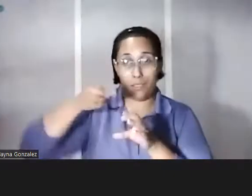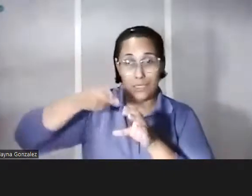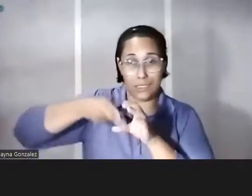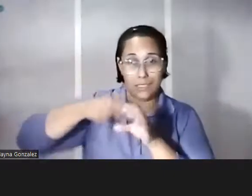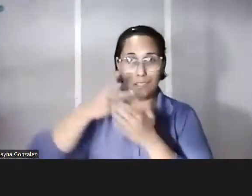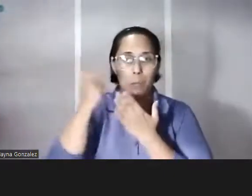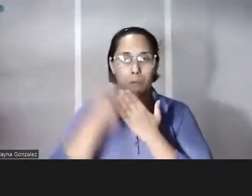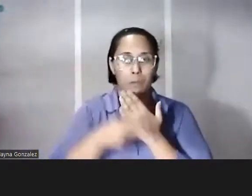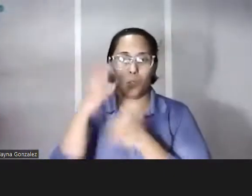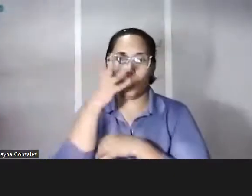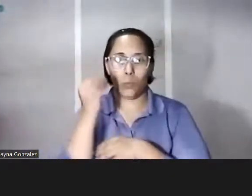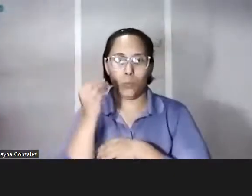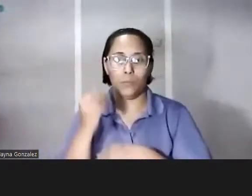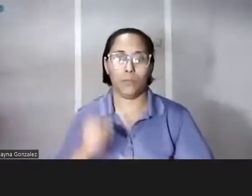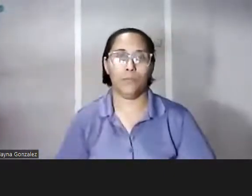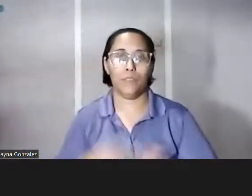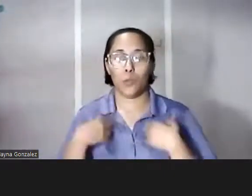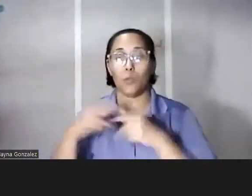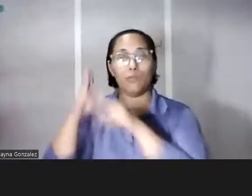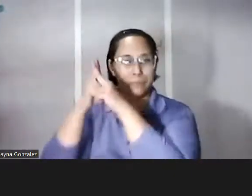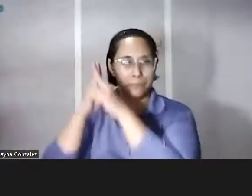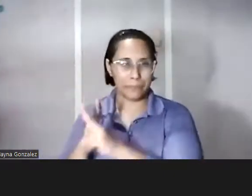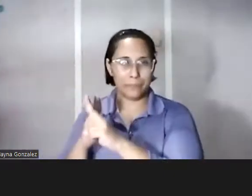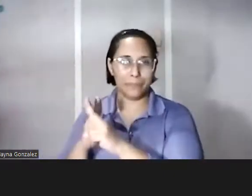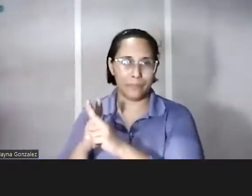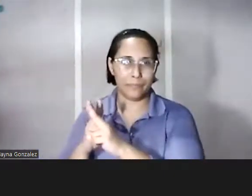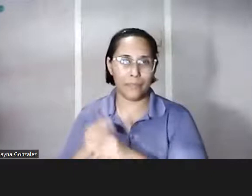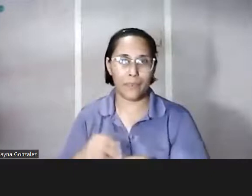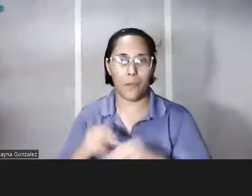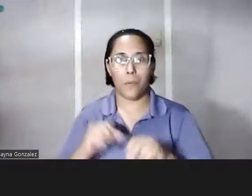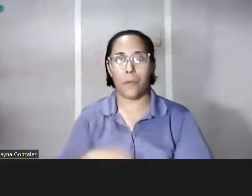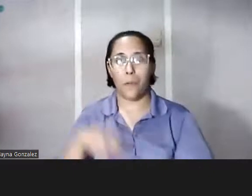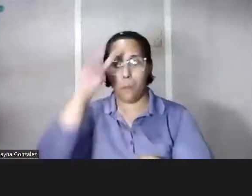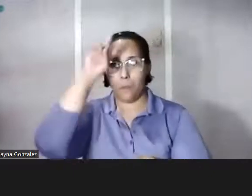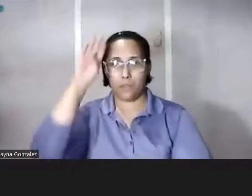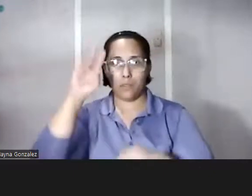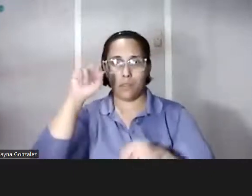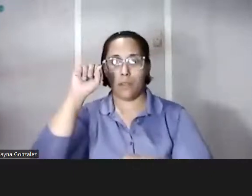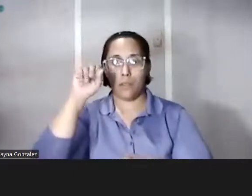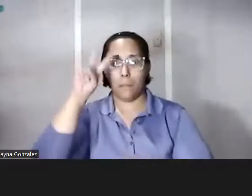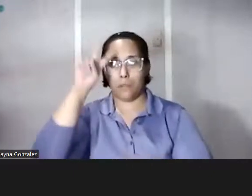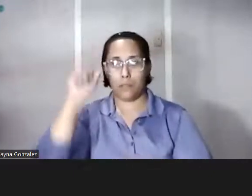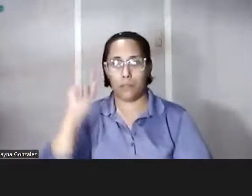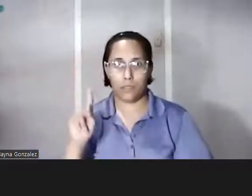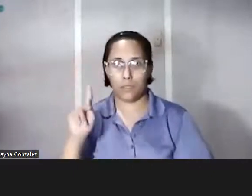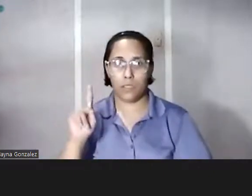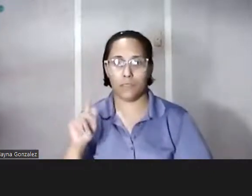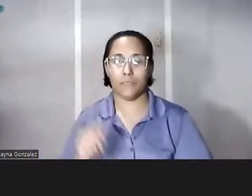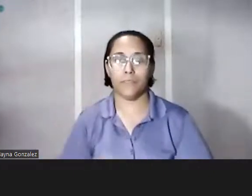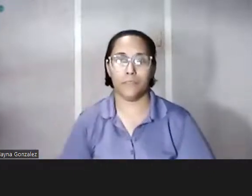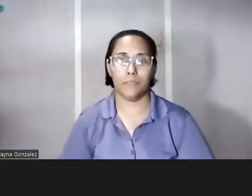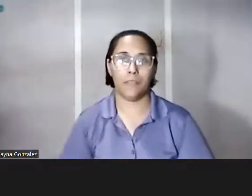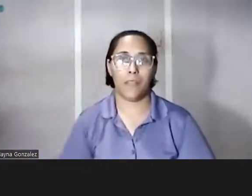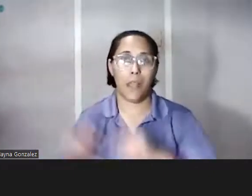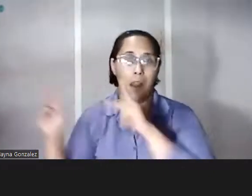de Bonitas de hecho yo tengo el honor de ser vicepresidente de la junta de Bonitas Radio Plan de Contingencia es